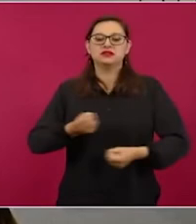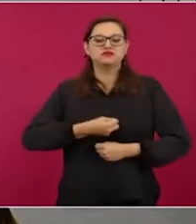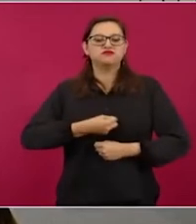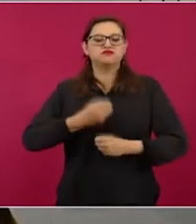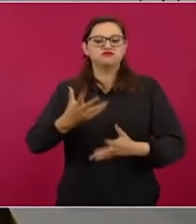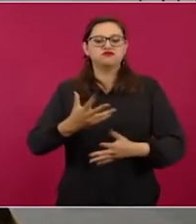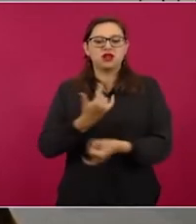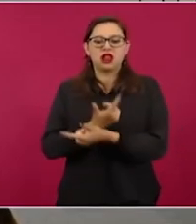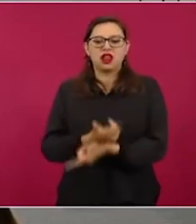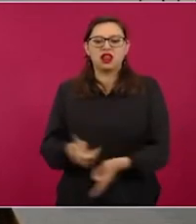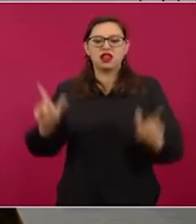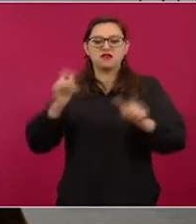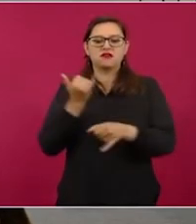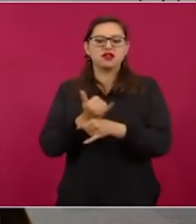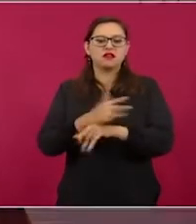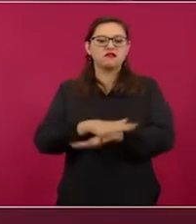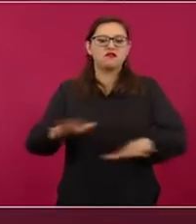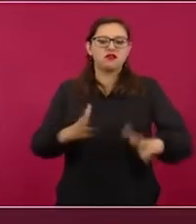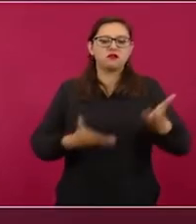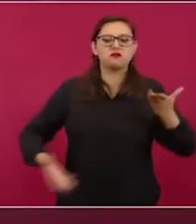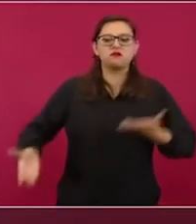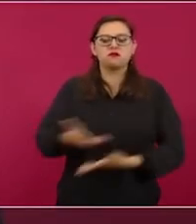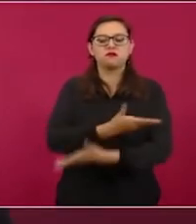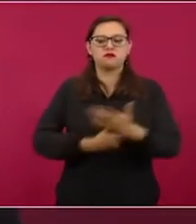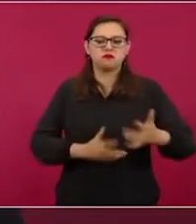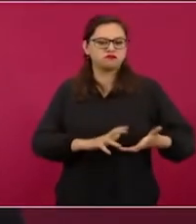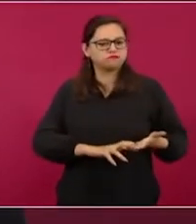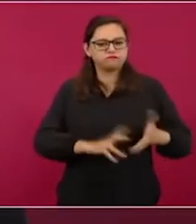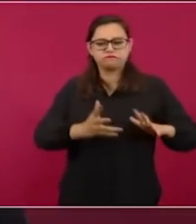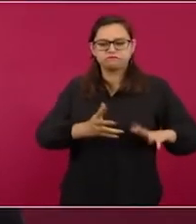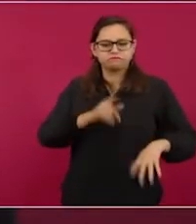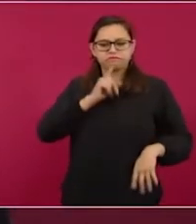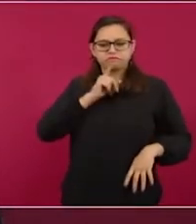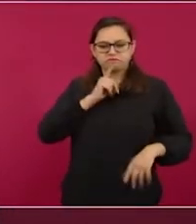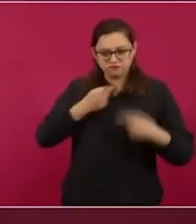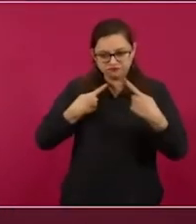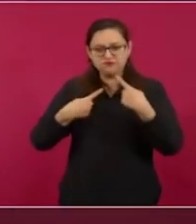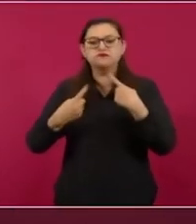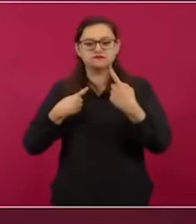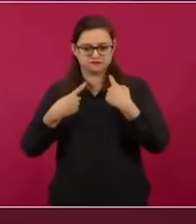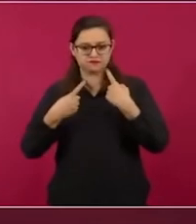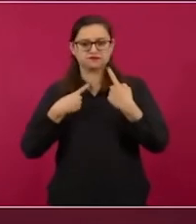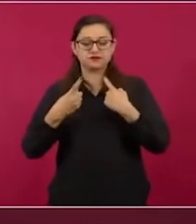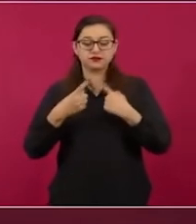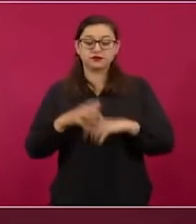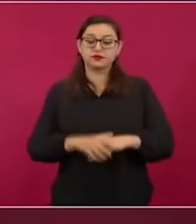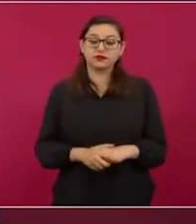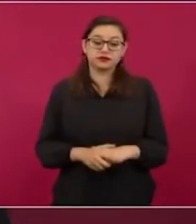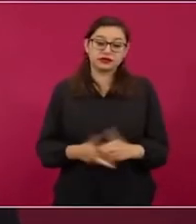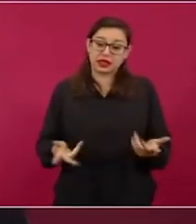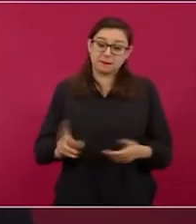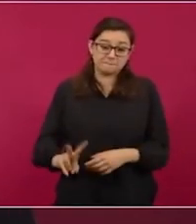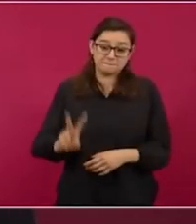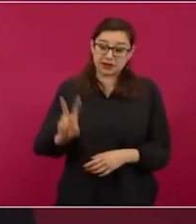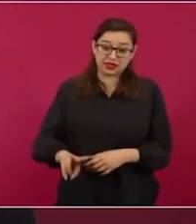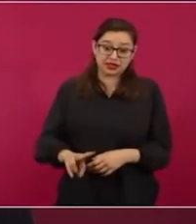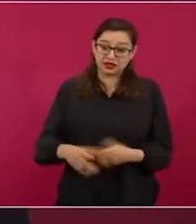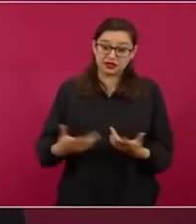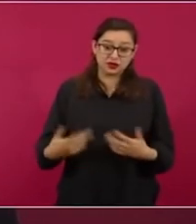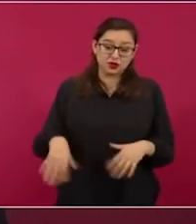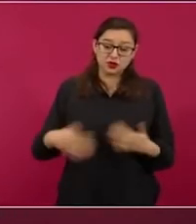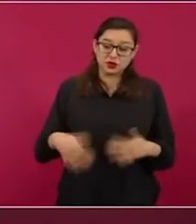no a la violencia, sí al diálogo. Nuestro más sentido pésame a las